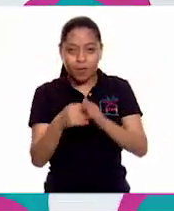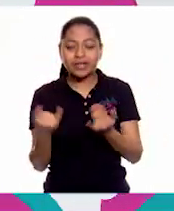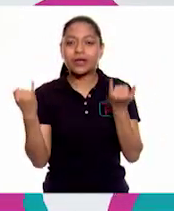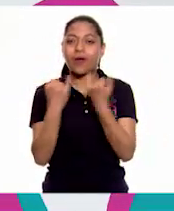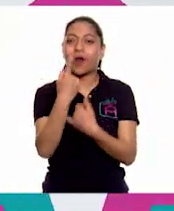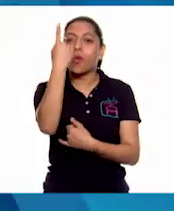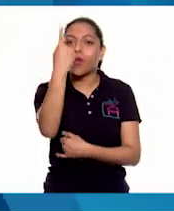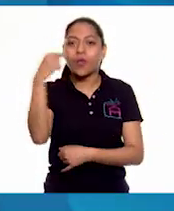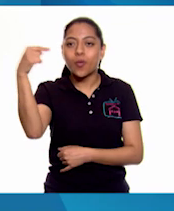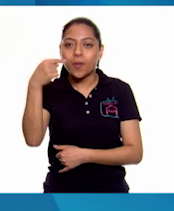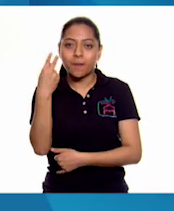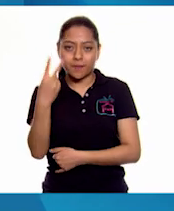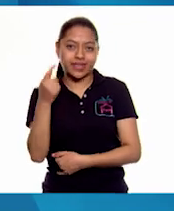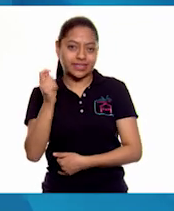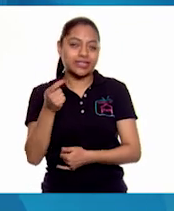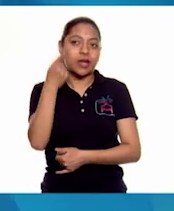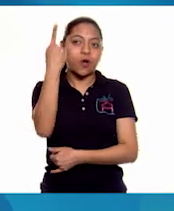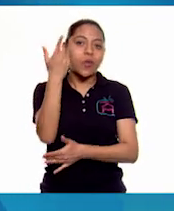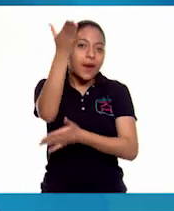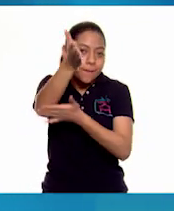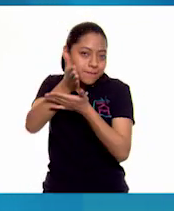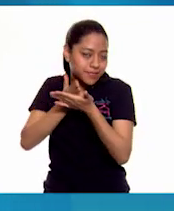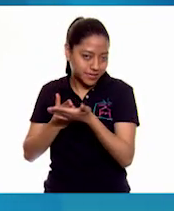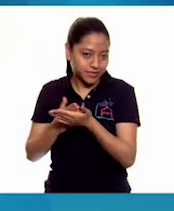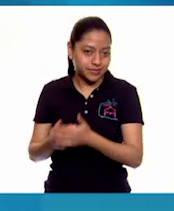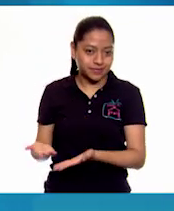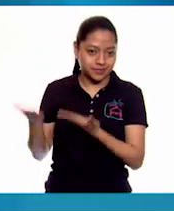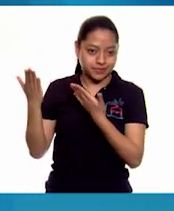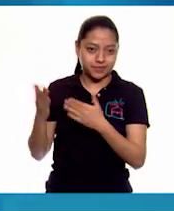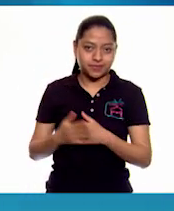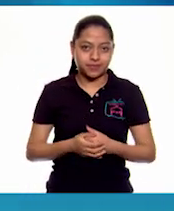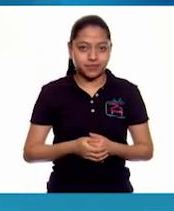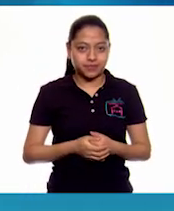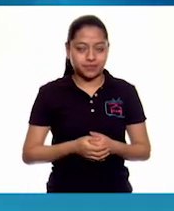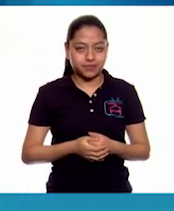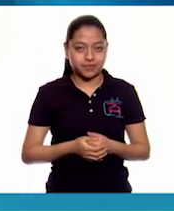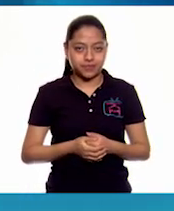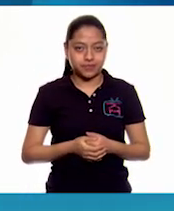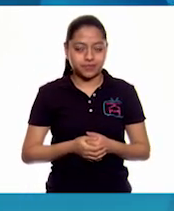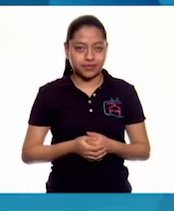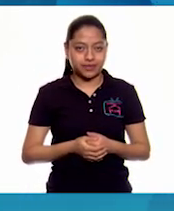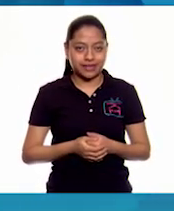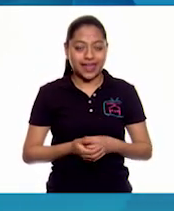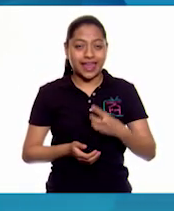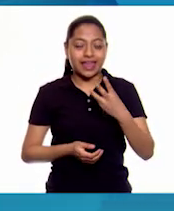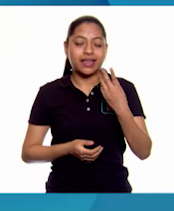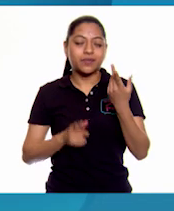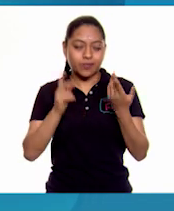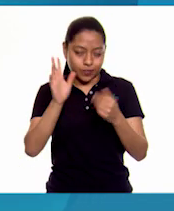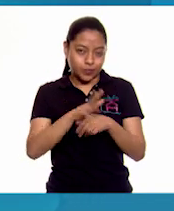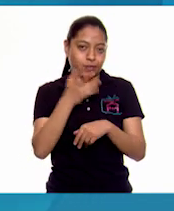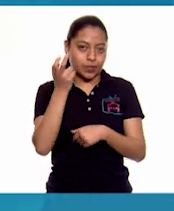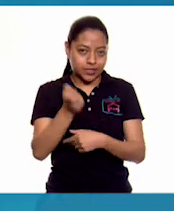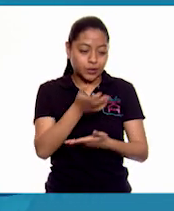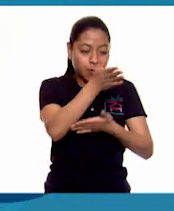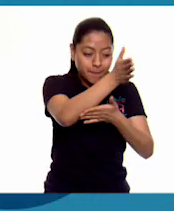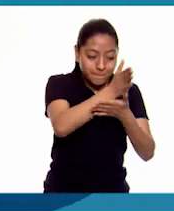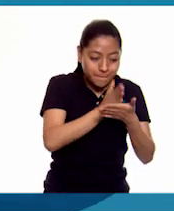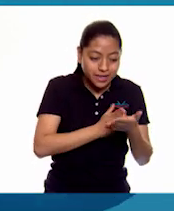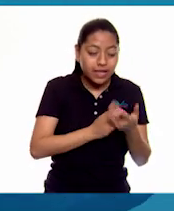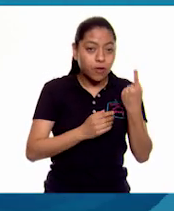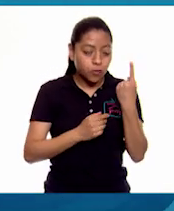Así es. Sí. Un entero y la mitad. Por eso es uno y medio. Por eso sería triplicado.